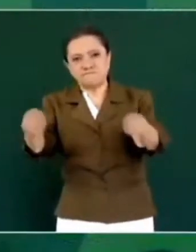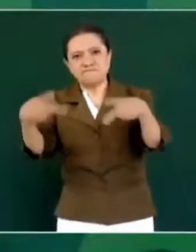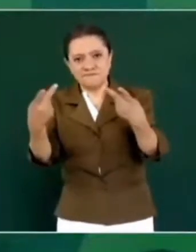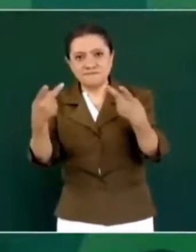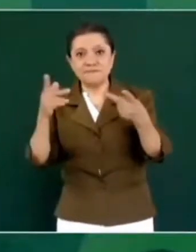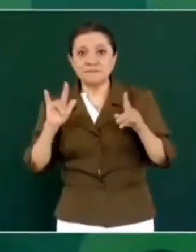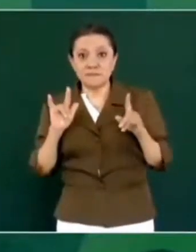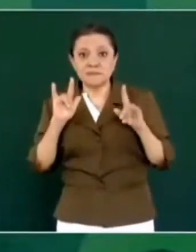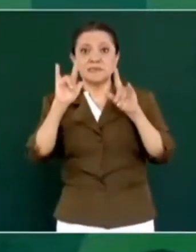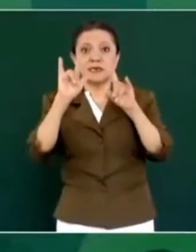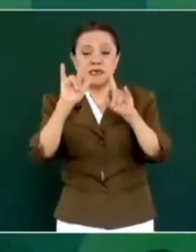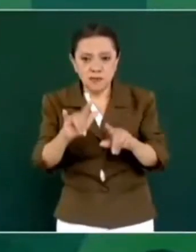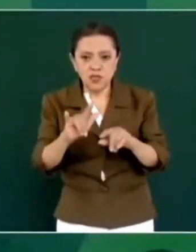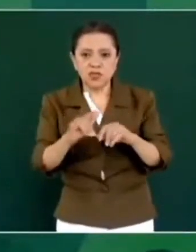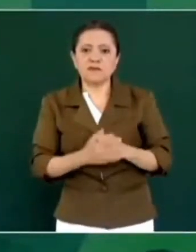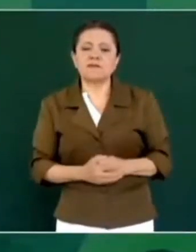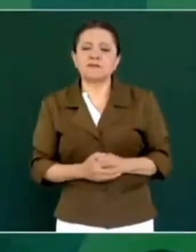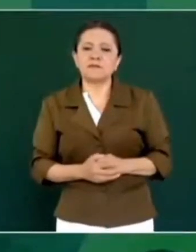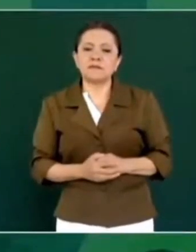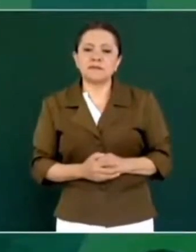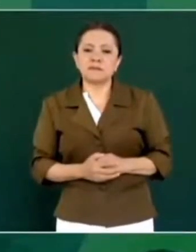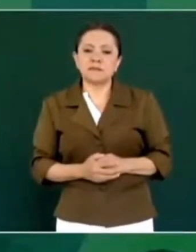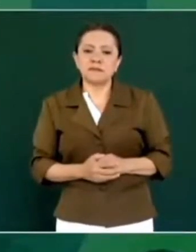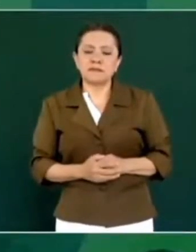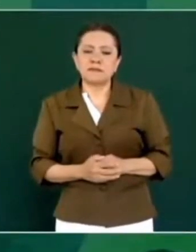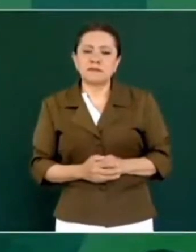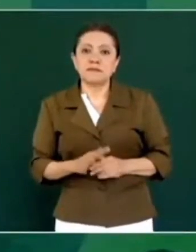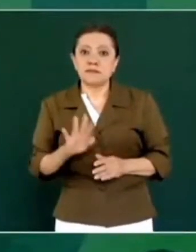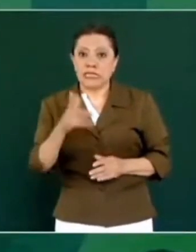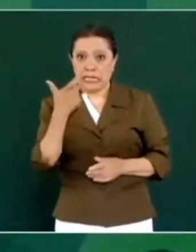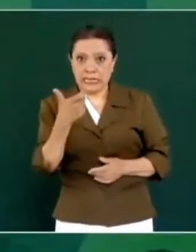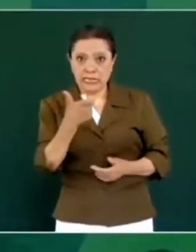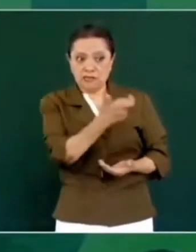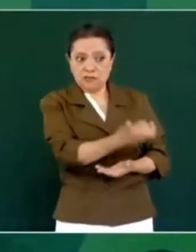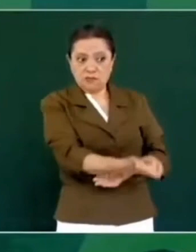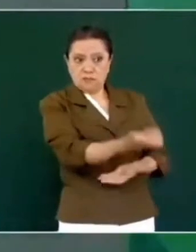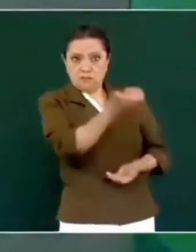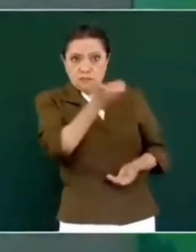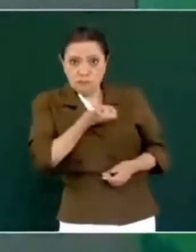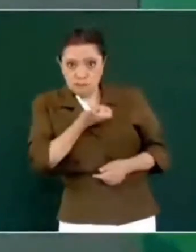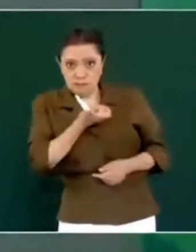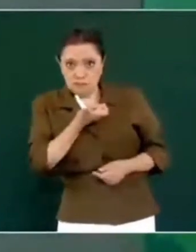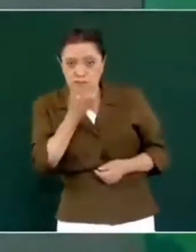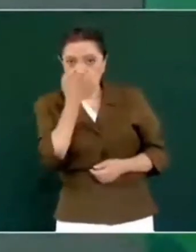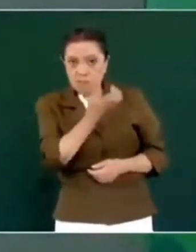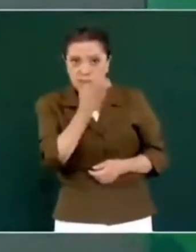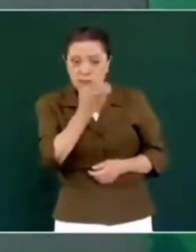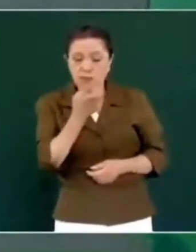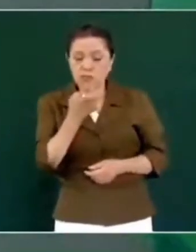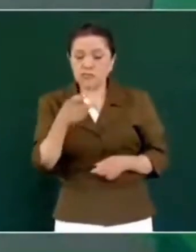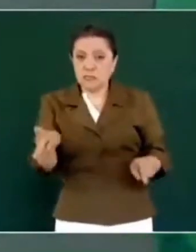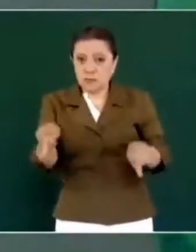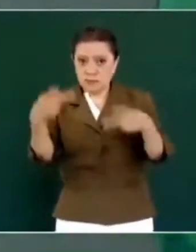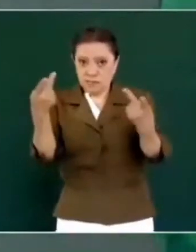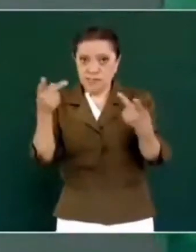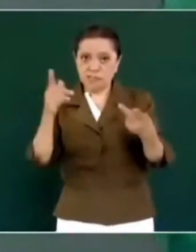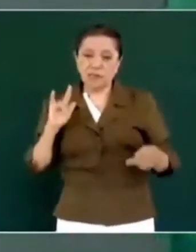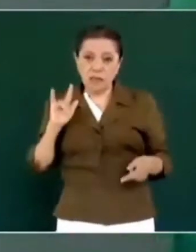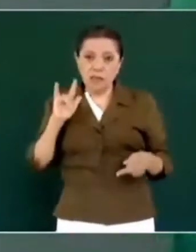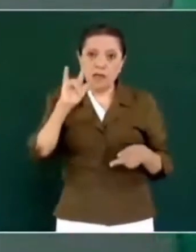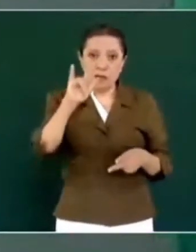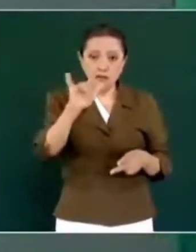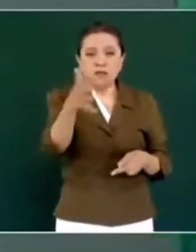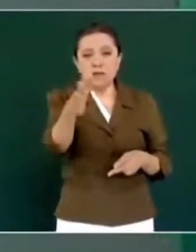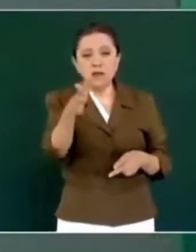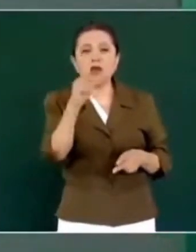lo que se recibió por ese avión, como dos